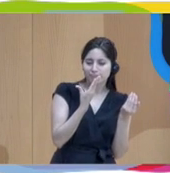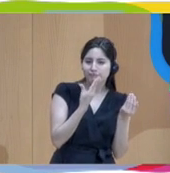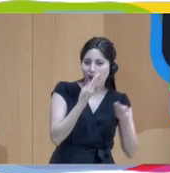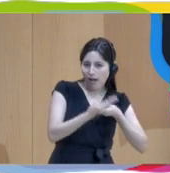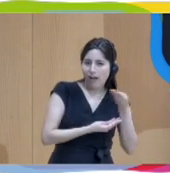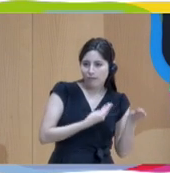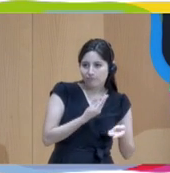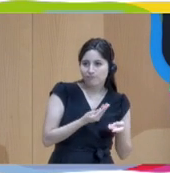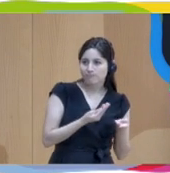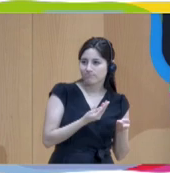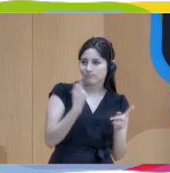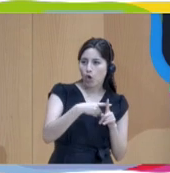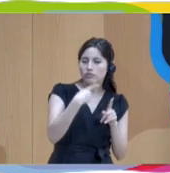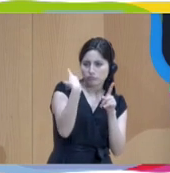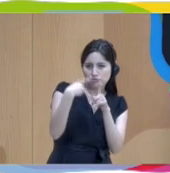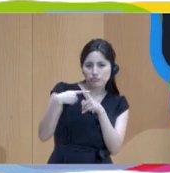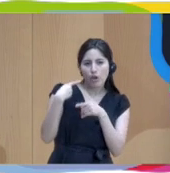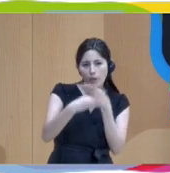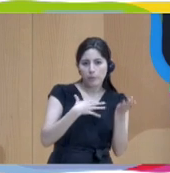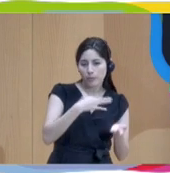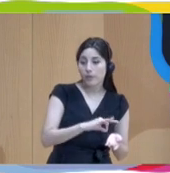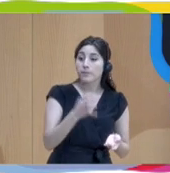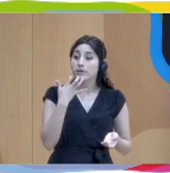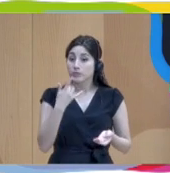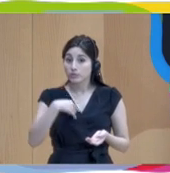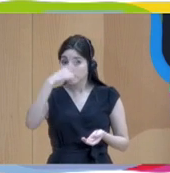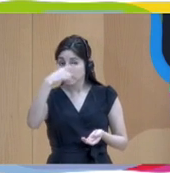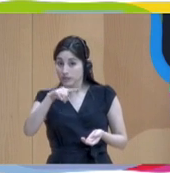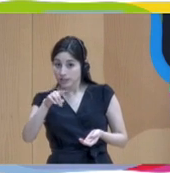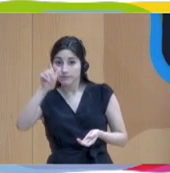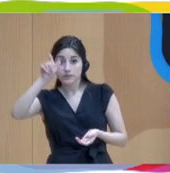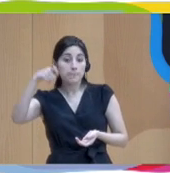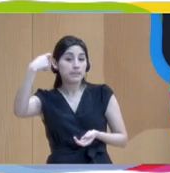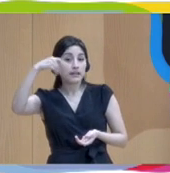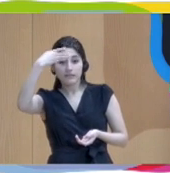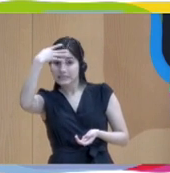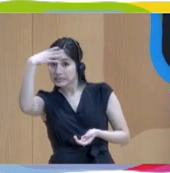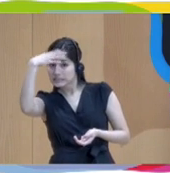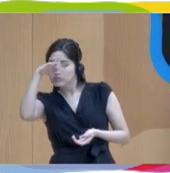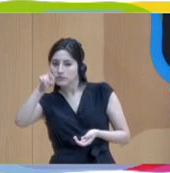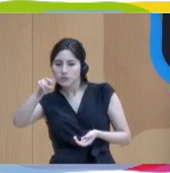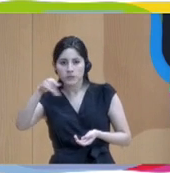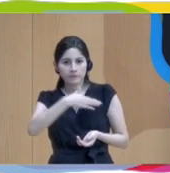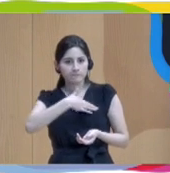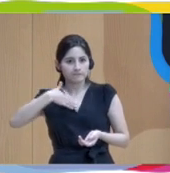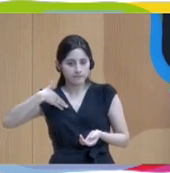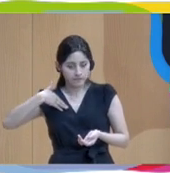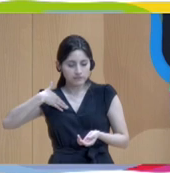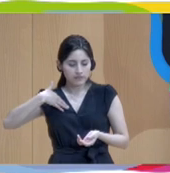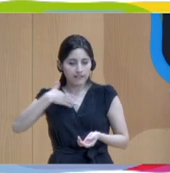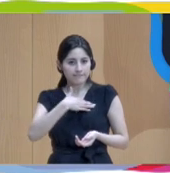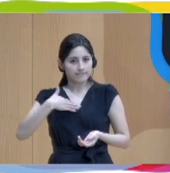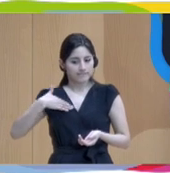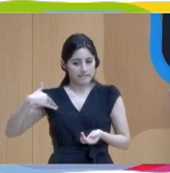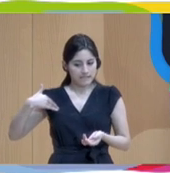A mí me consta que María, la presidenta, está muy empeñada en que hagamos todo este trabajo en los